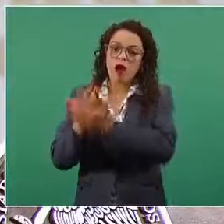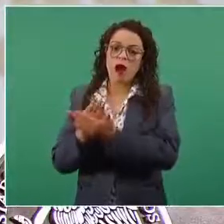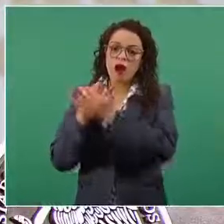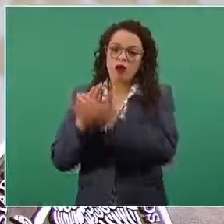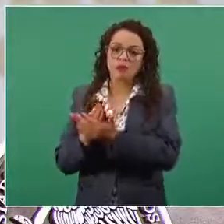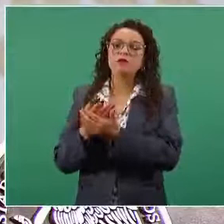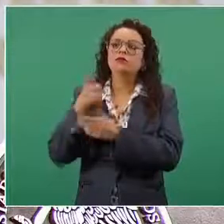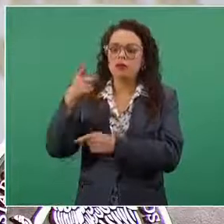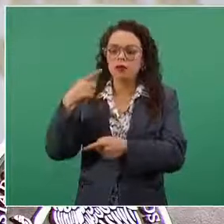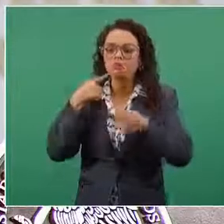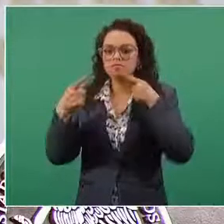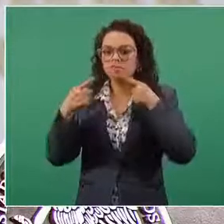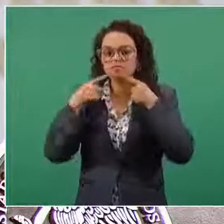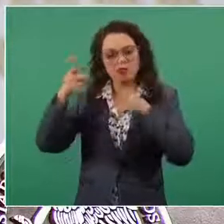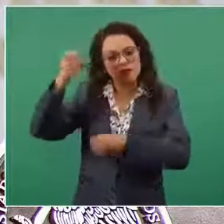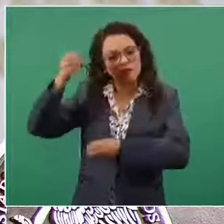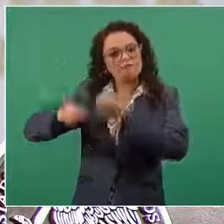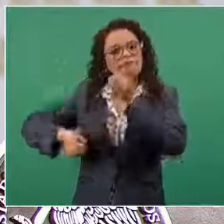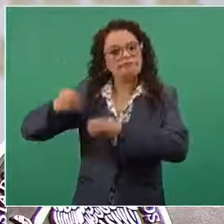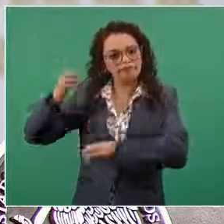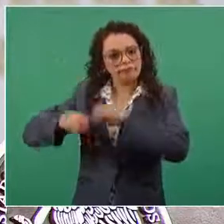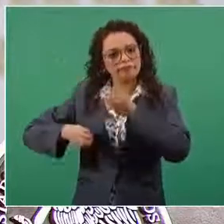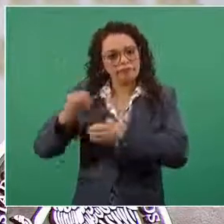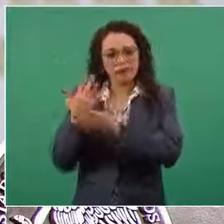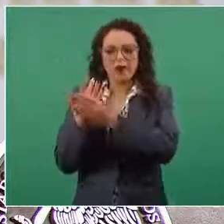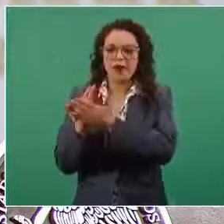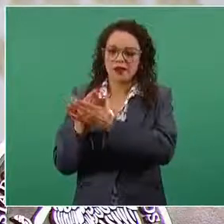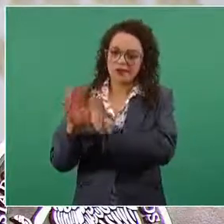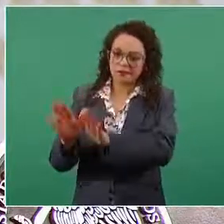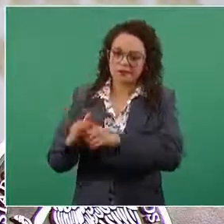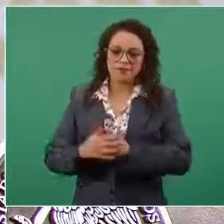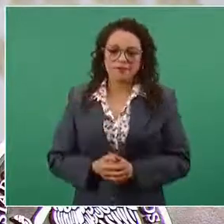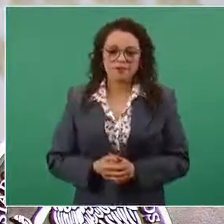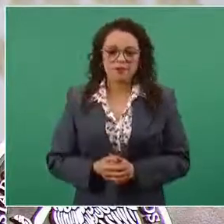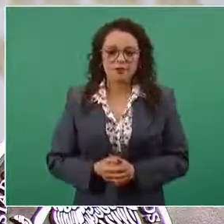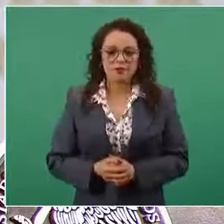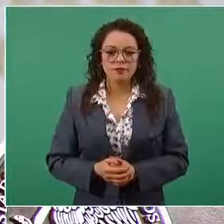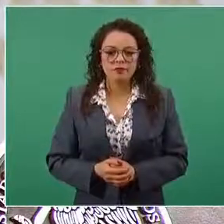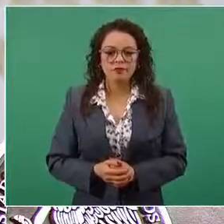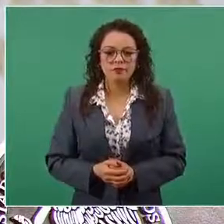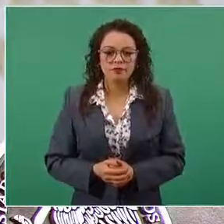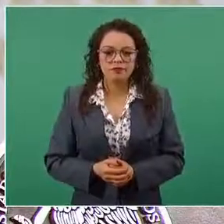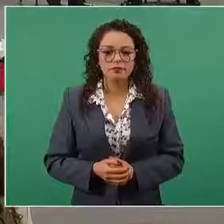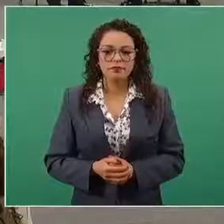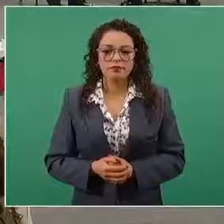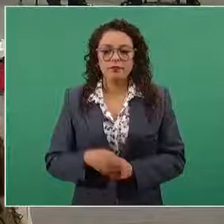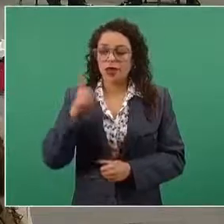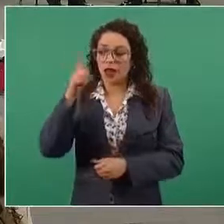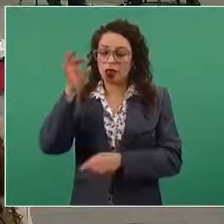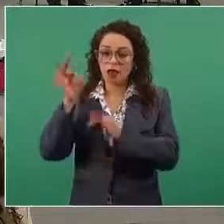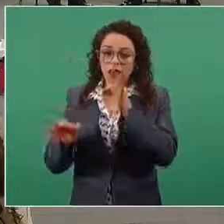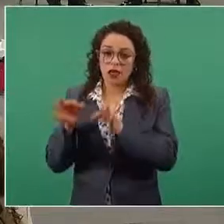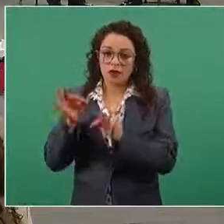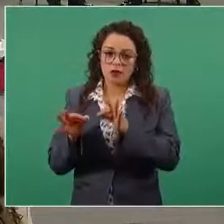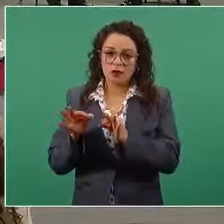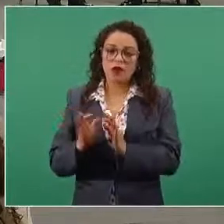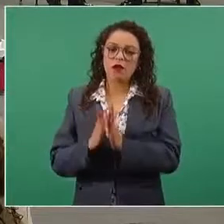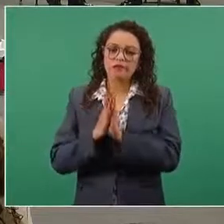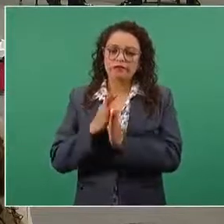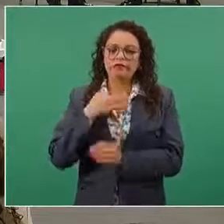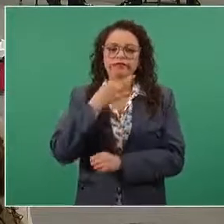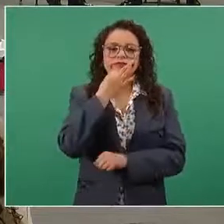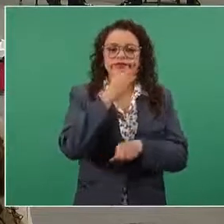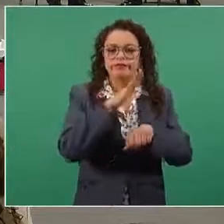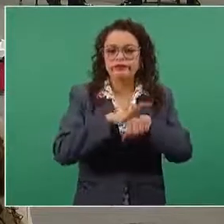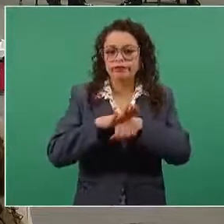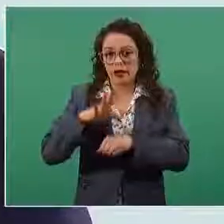Y también hacer un llamado muy respetuoso a los tribunales que tienen estos dos